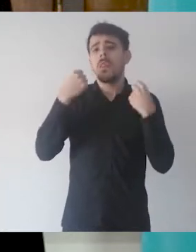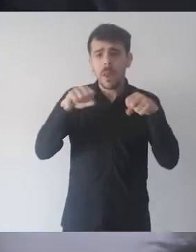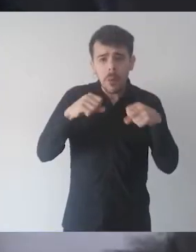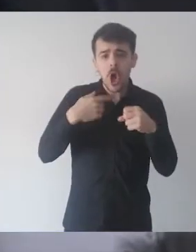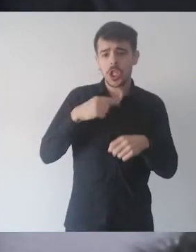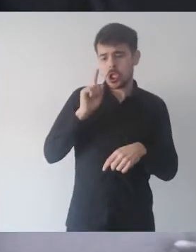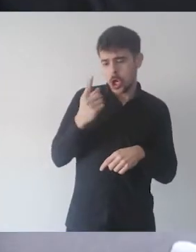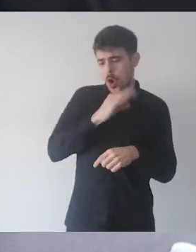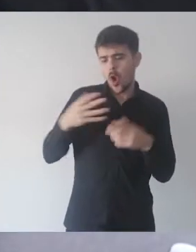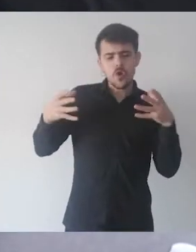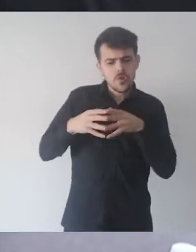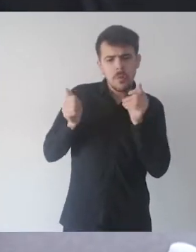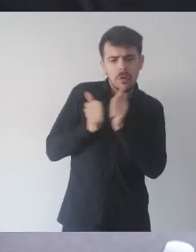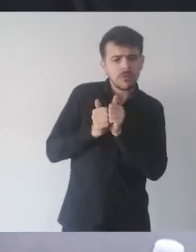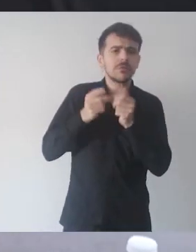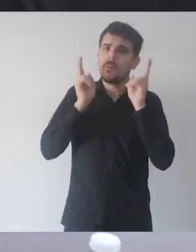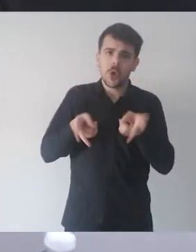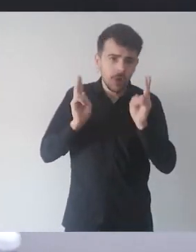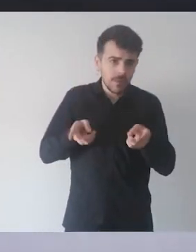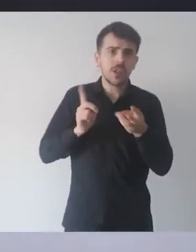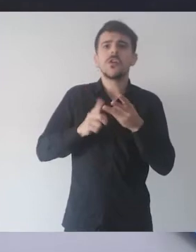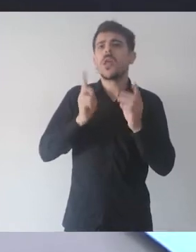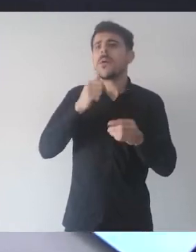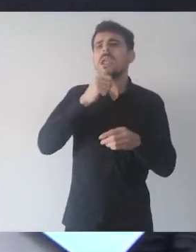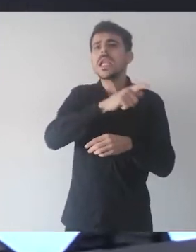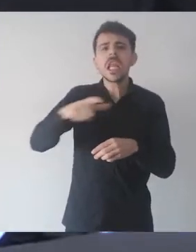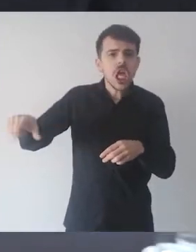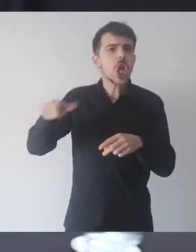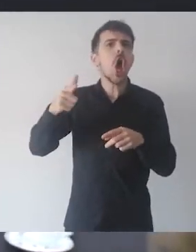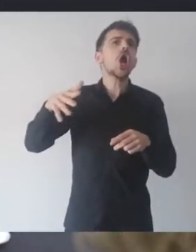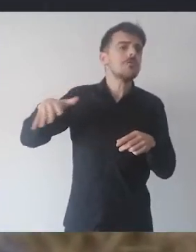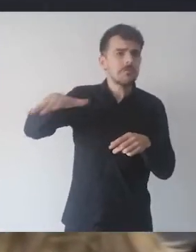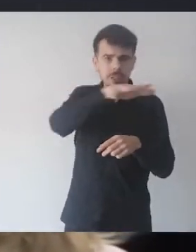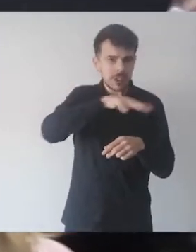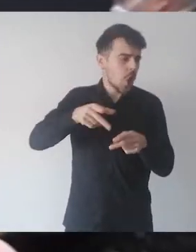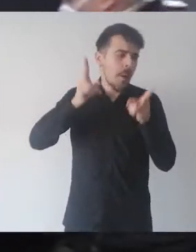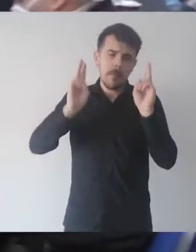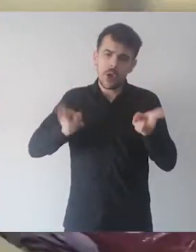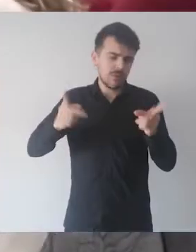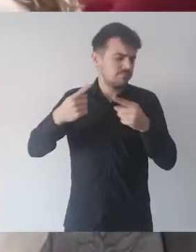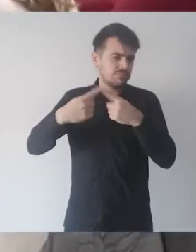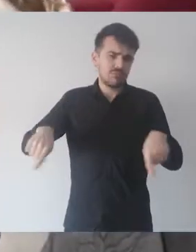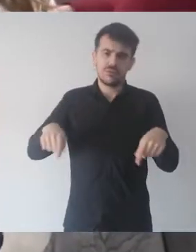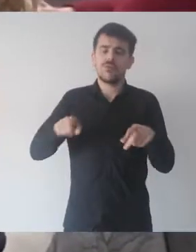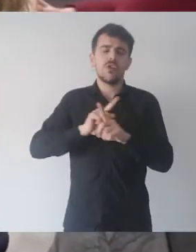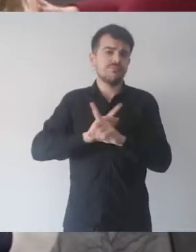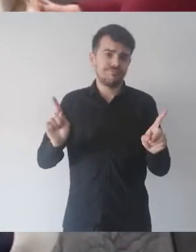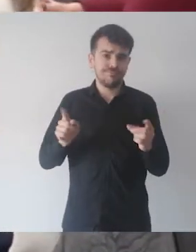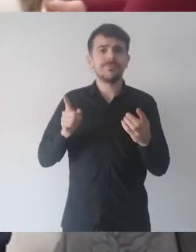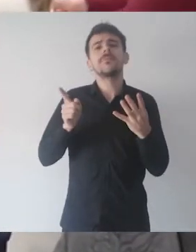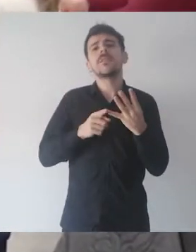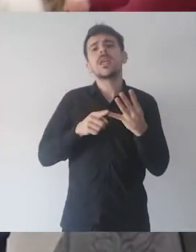y sin contacto físico, las náuticas y cualquier otra desarrollada en nuestro río Paraná. Las actividades gastronómicas,